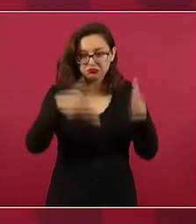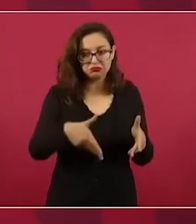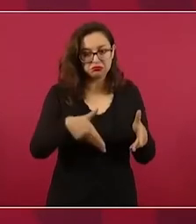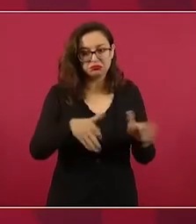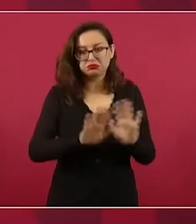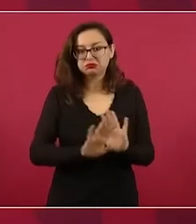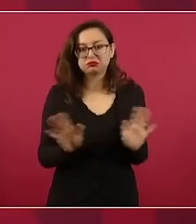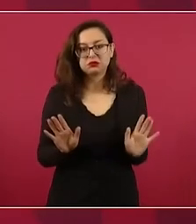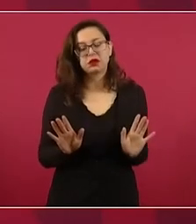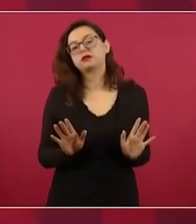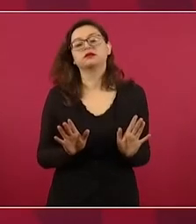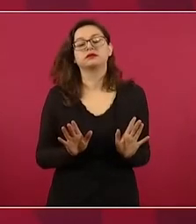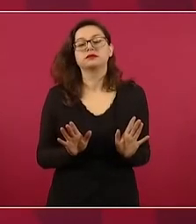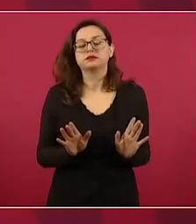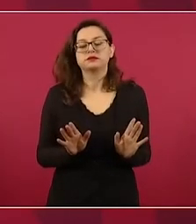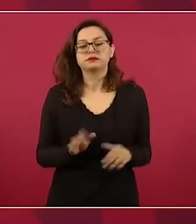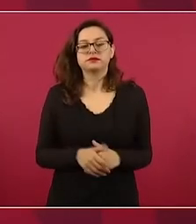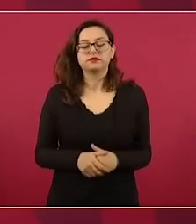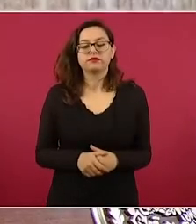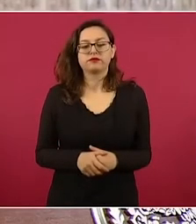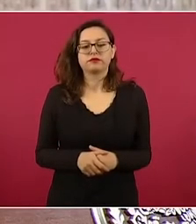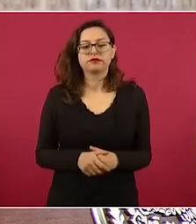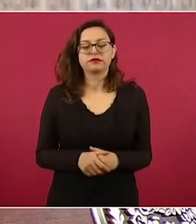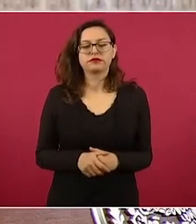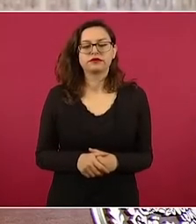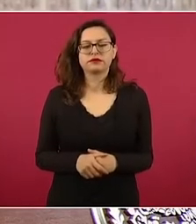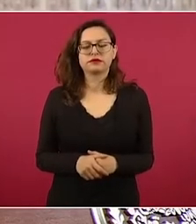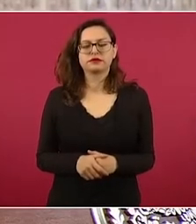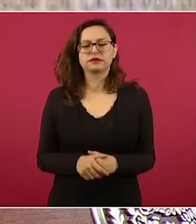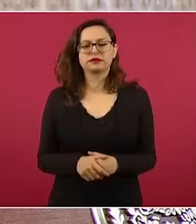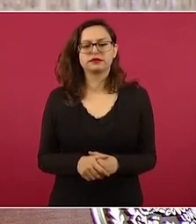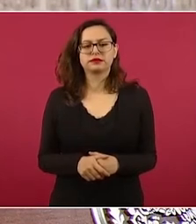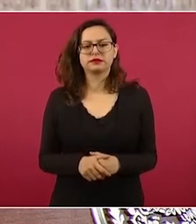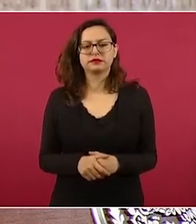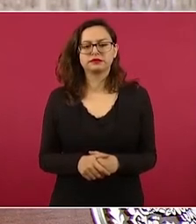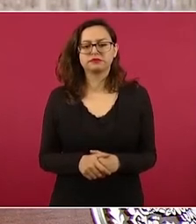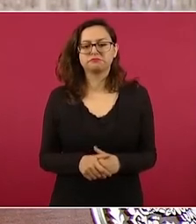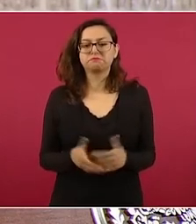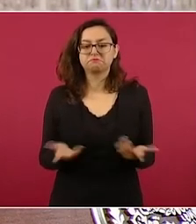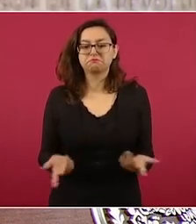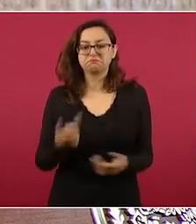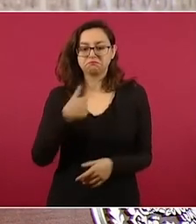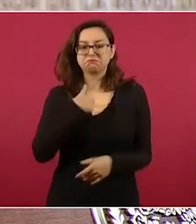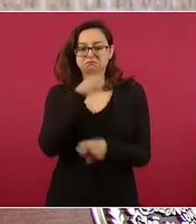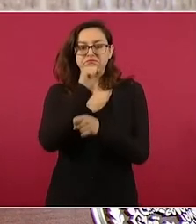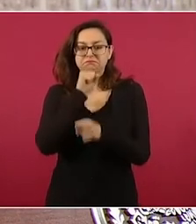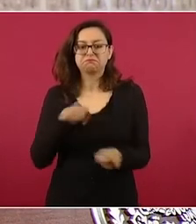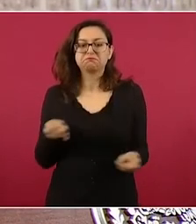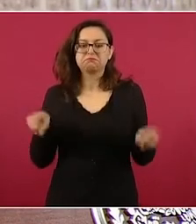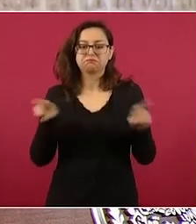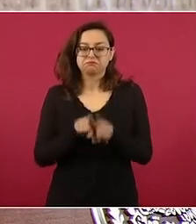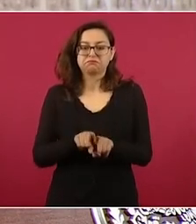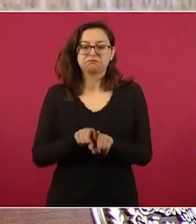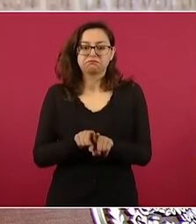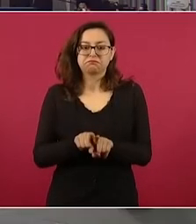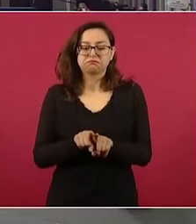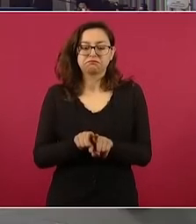y voy a poder también estar